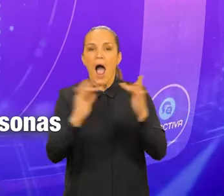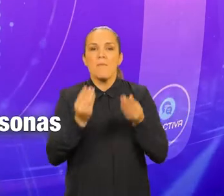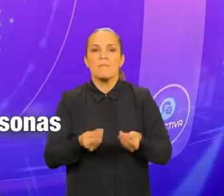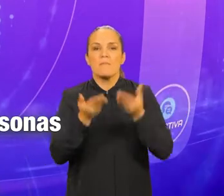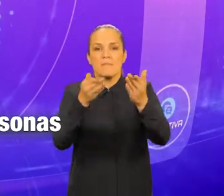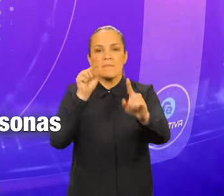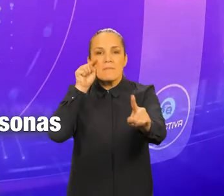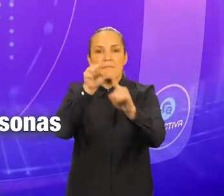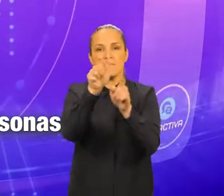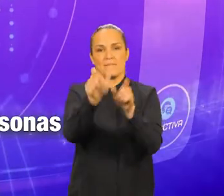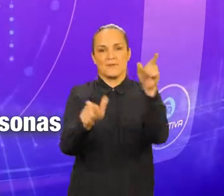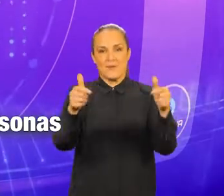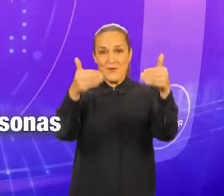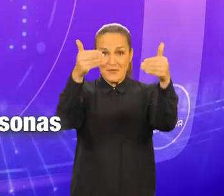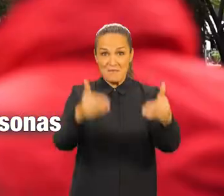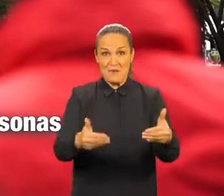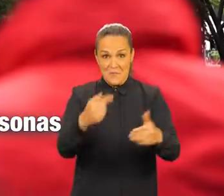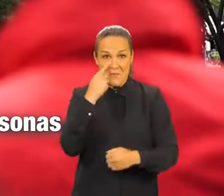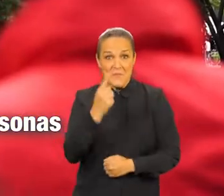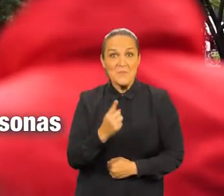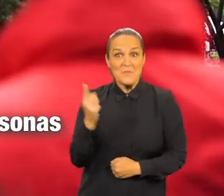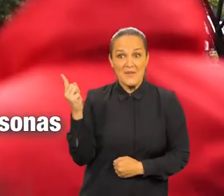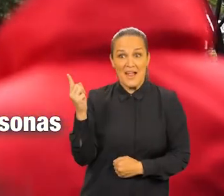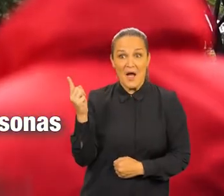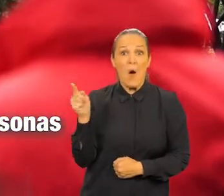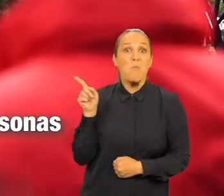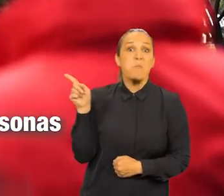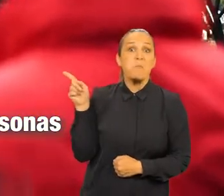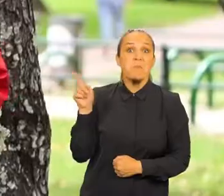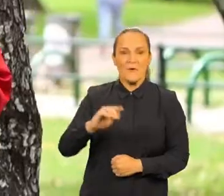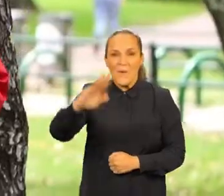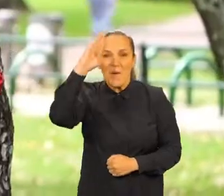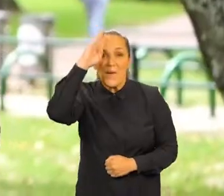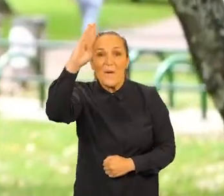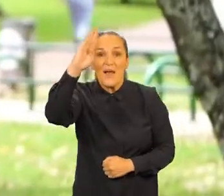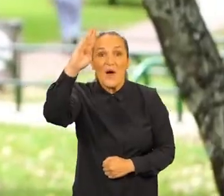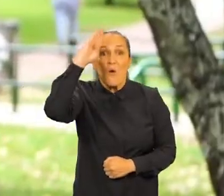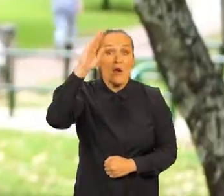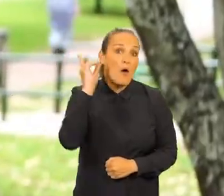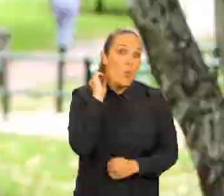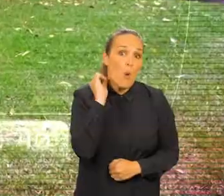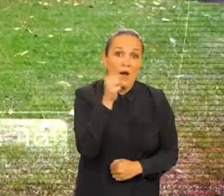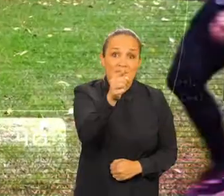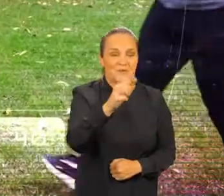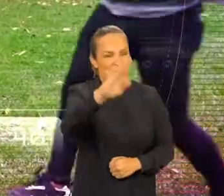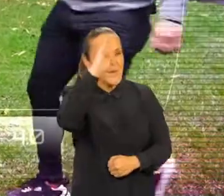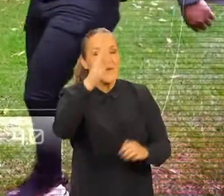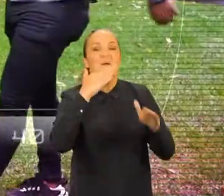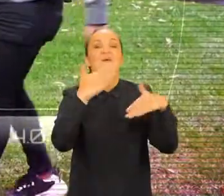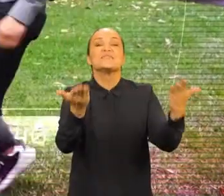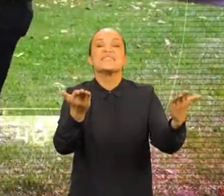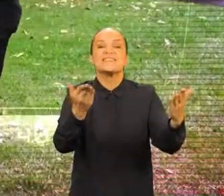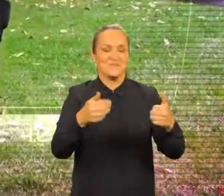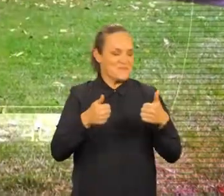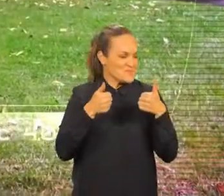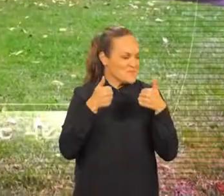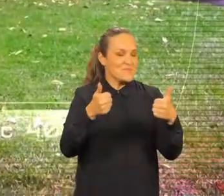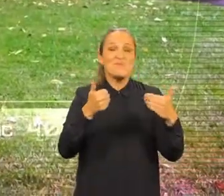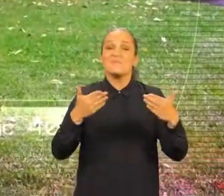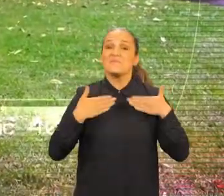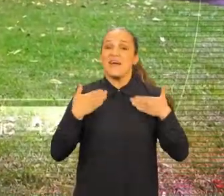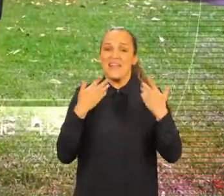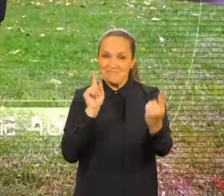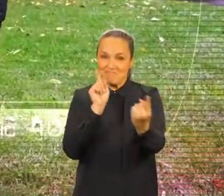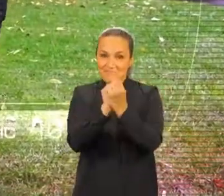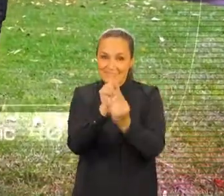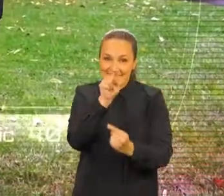Ministerio dirigido a las personas con discapacidad. ¡Mira! ¡Ahí viene! ¡Hola, Juan! ¡Hola! ¿Qué tal? ¿Cómo estás? Muy bien.